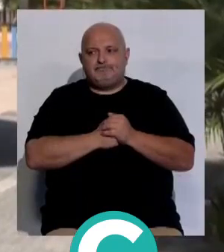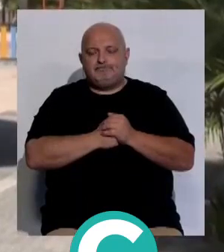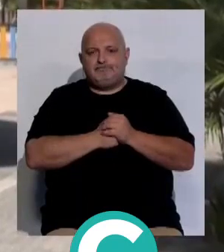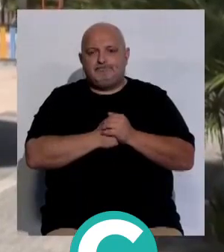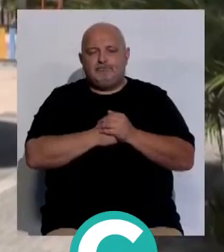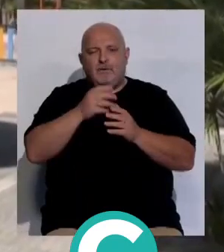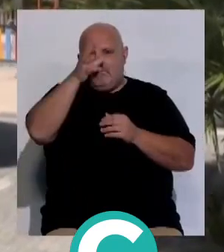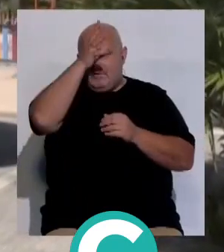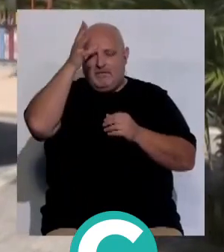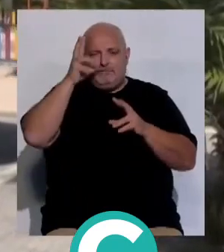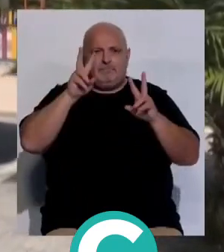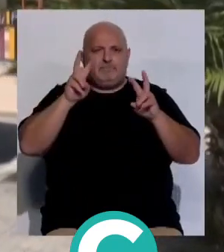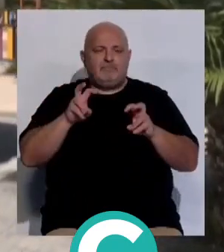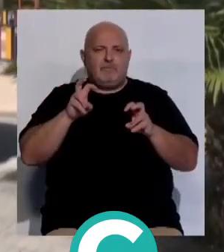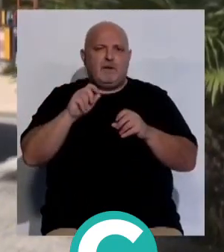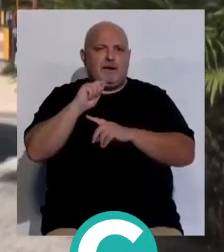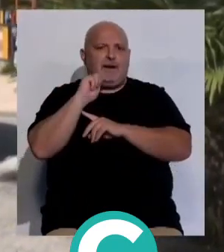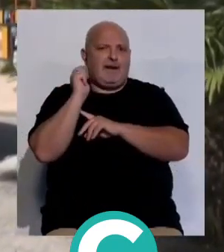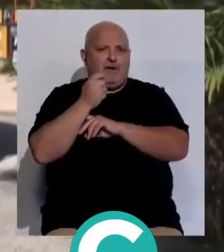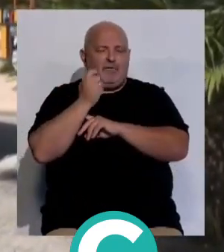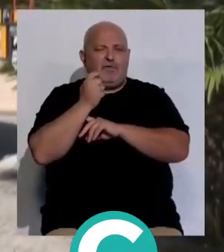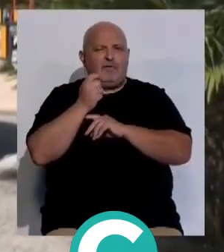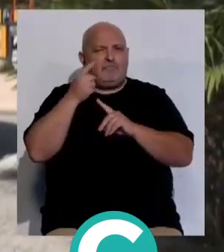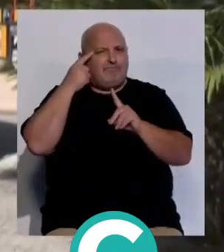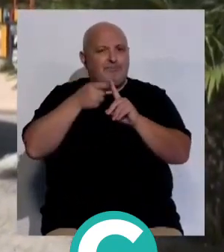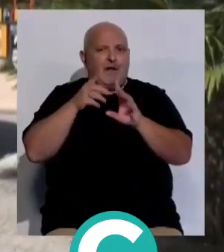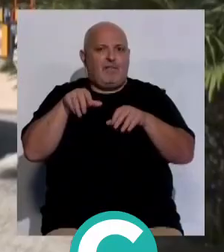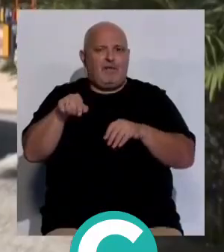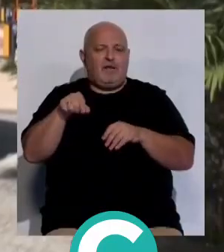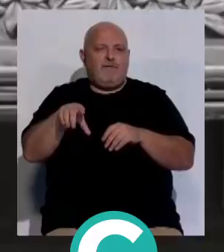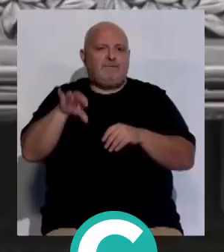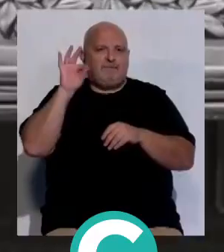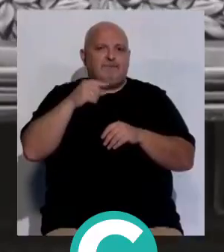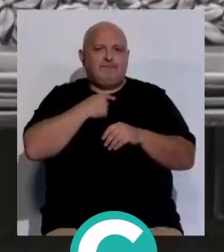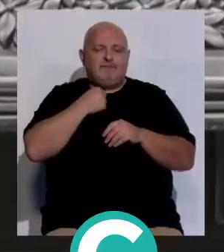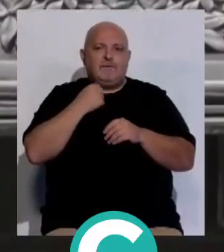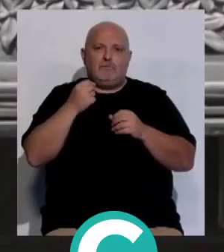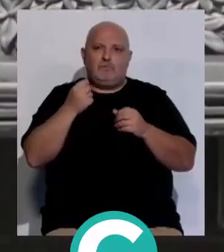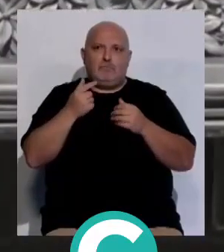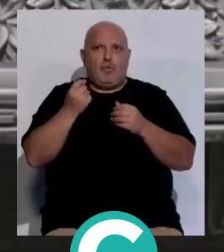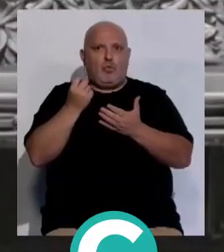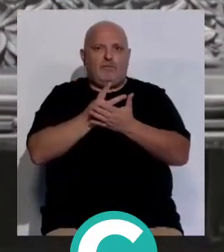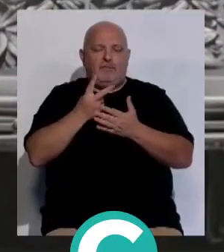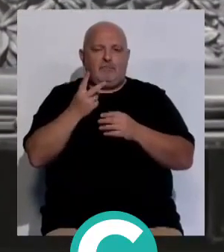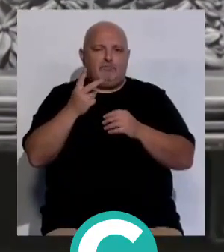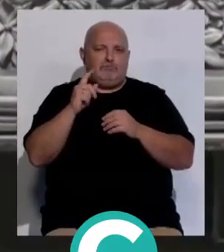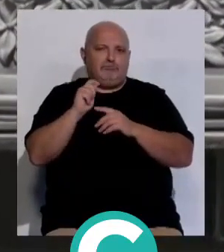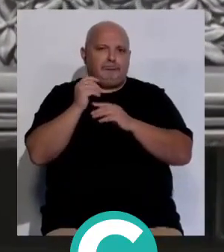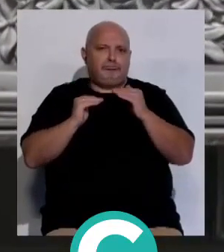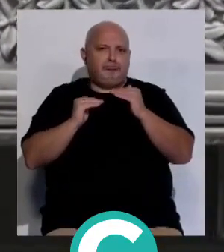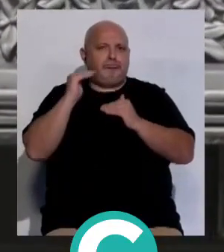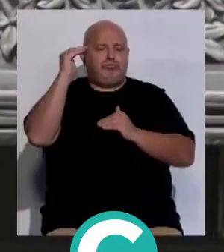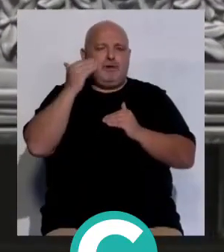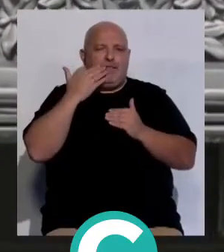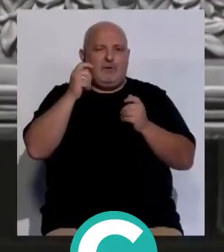Un verano que apunta a récord. El destino Cádiz sigue de moda y podría abatir nuevos registros a la vista de la evolución